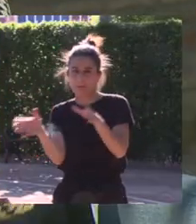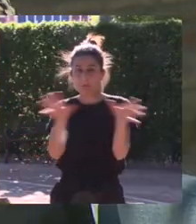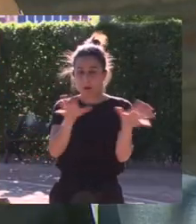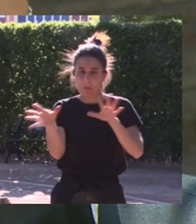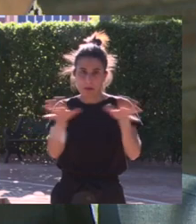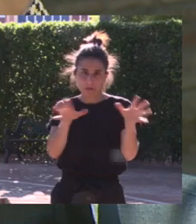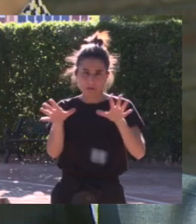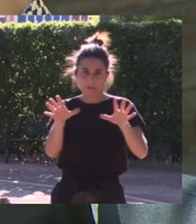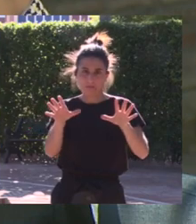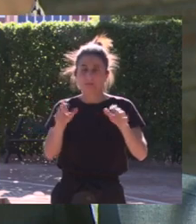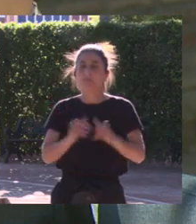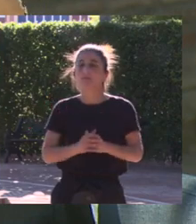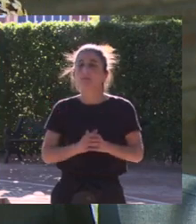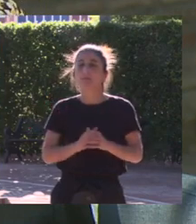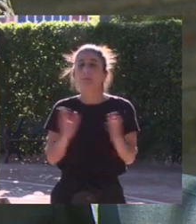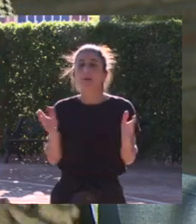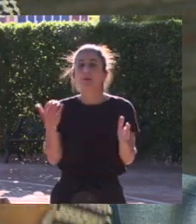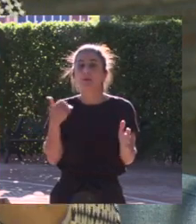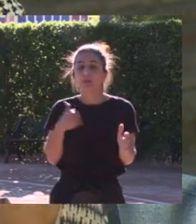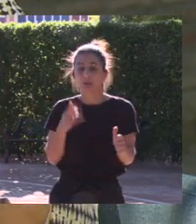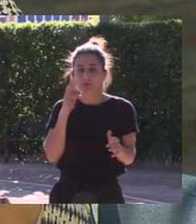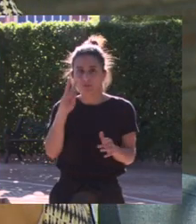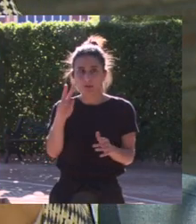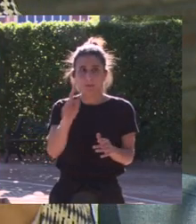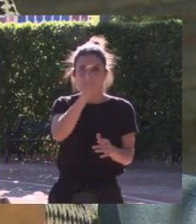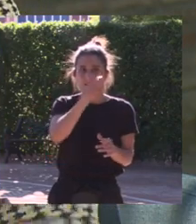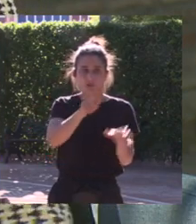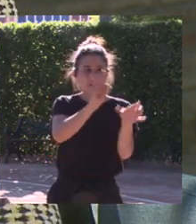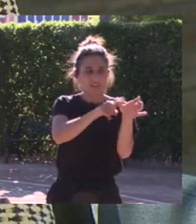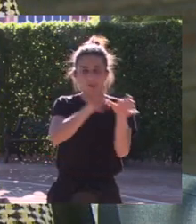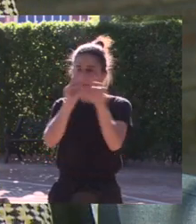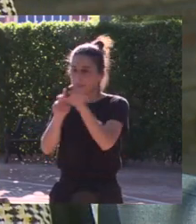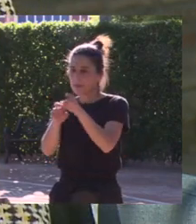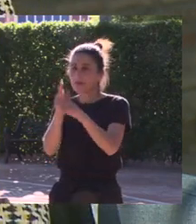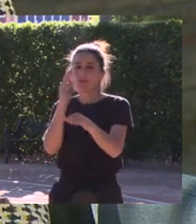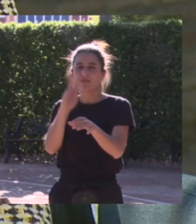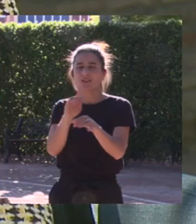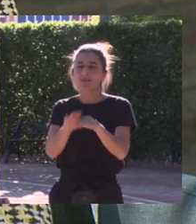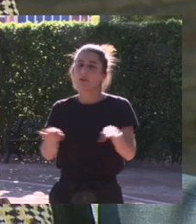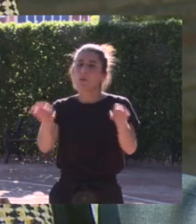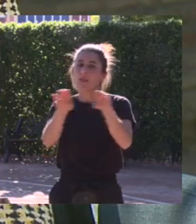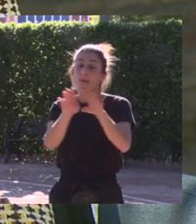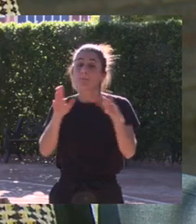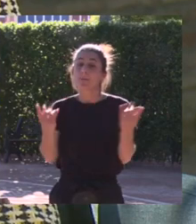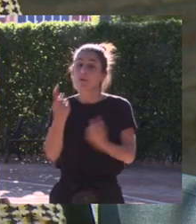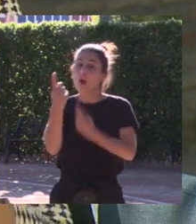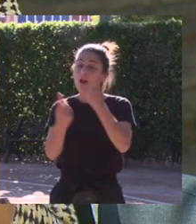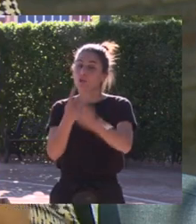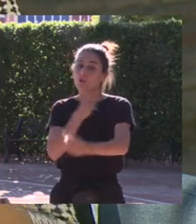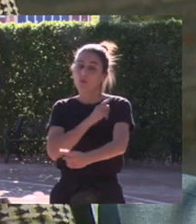otro y cuando llegas a esos números para mí eso ya es la igualdad sin embargo hay deportes que todavía